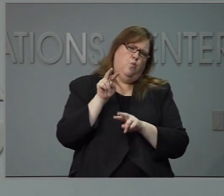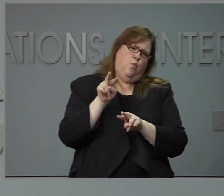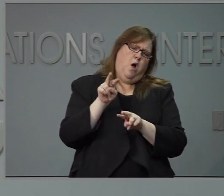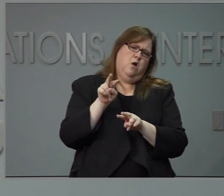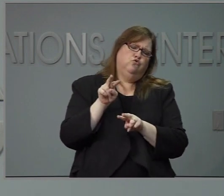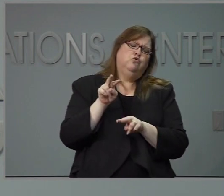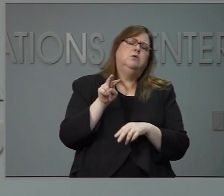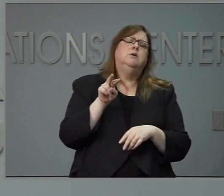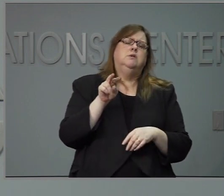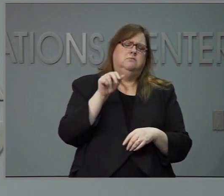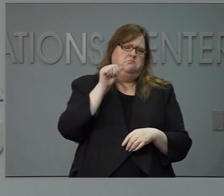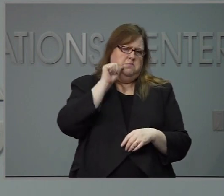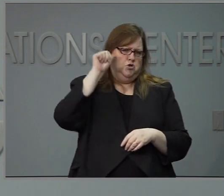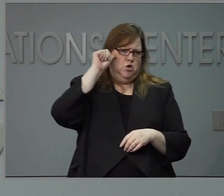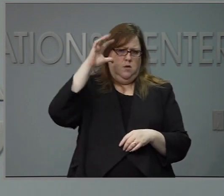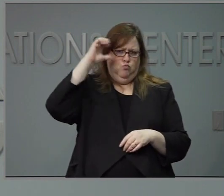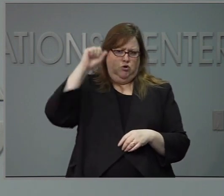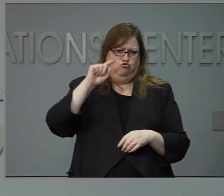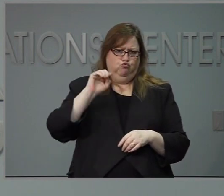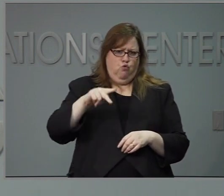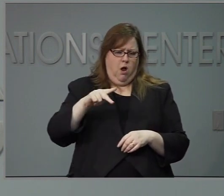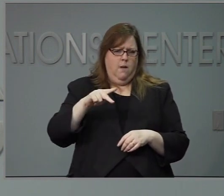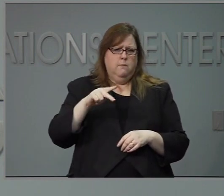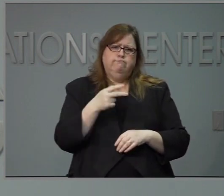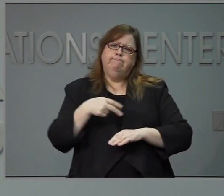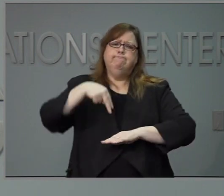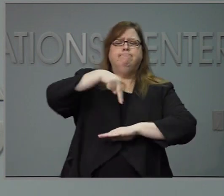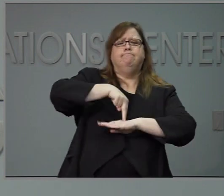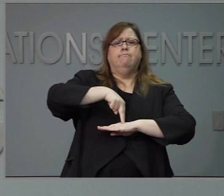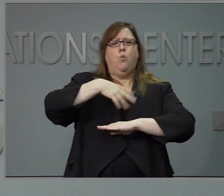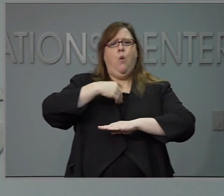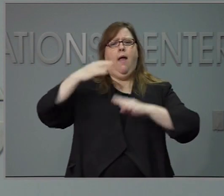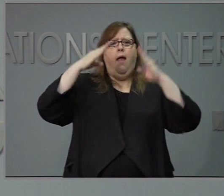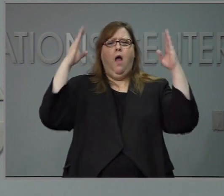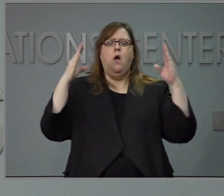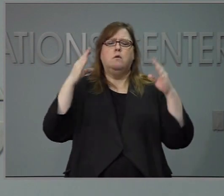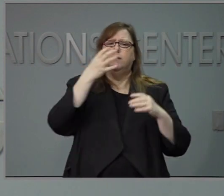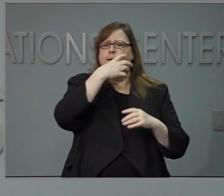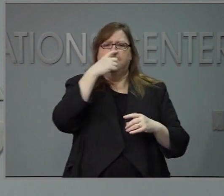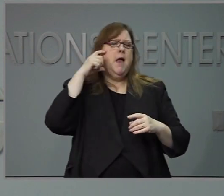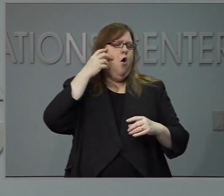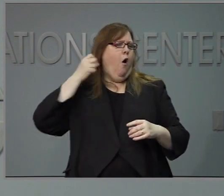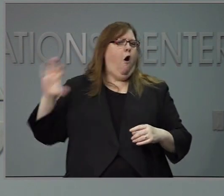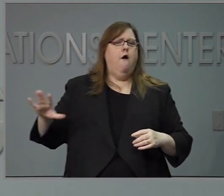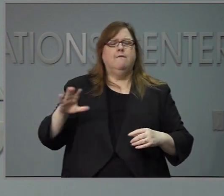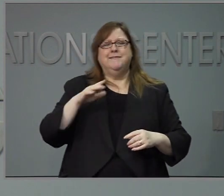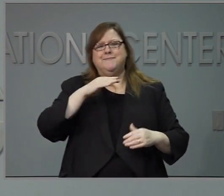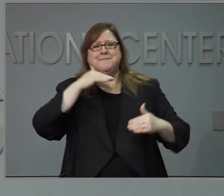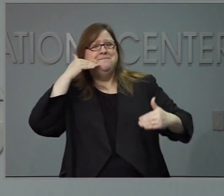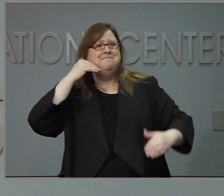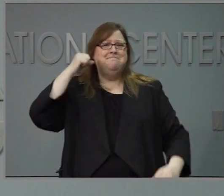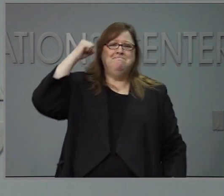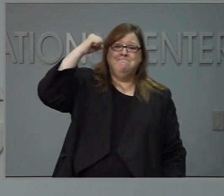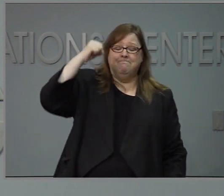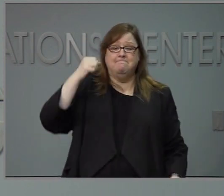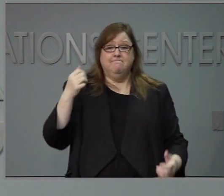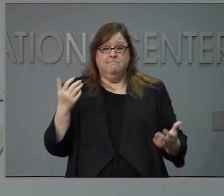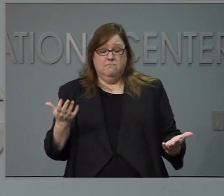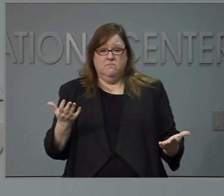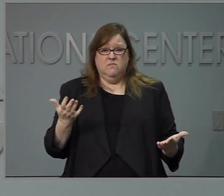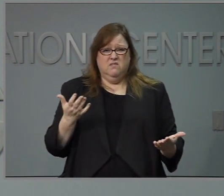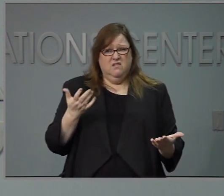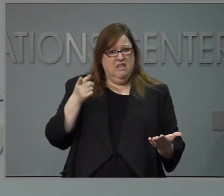quitó la mascarilla frente en la Casa Blanca. ¿Qué opina de esto y el impacto que pudiera tener esto en nuestro estado?